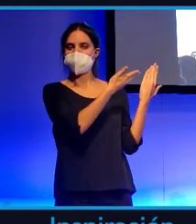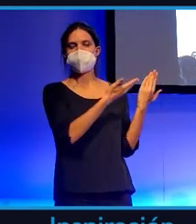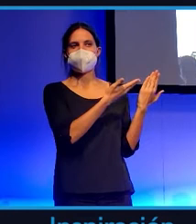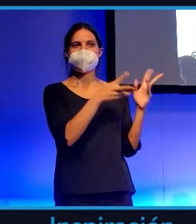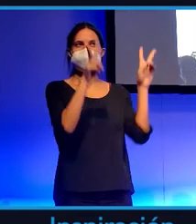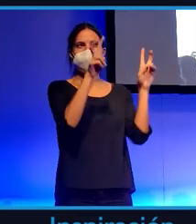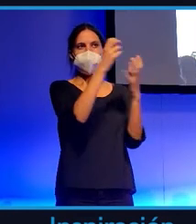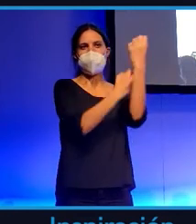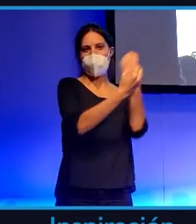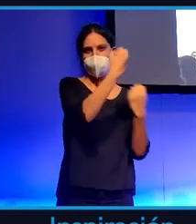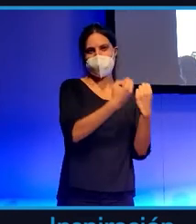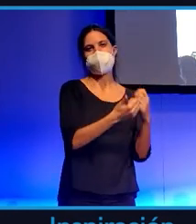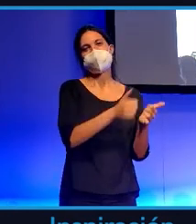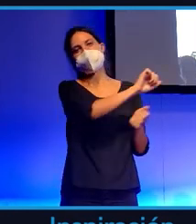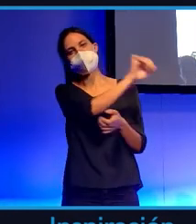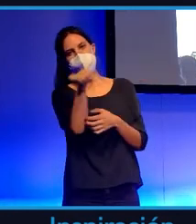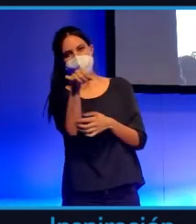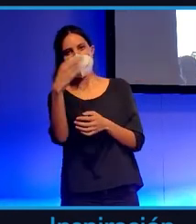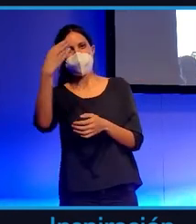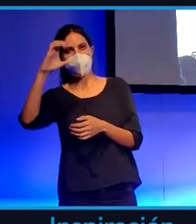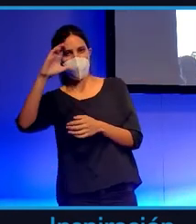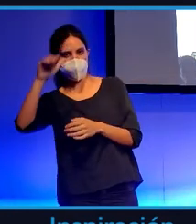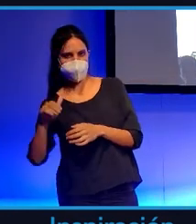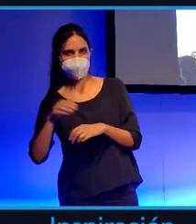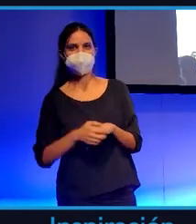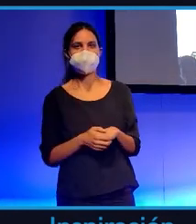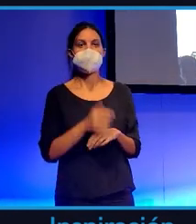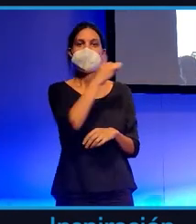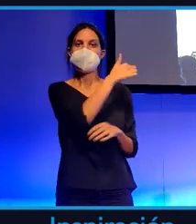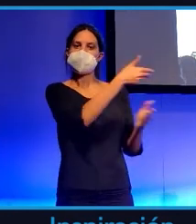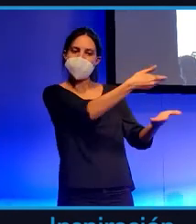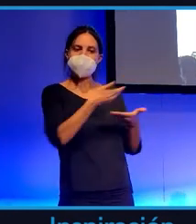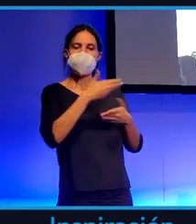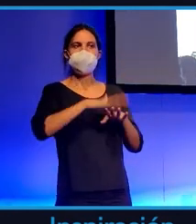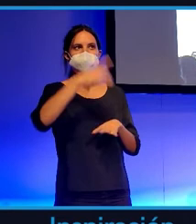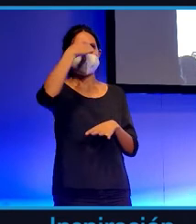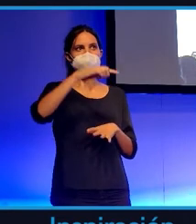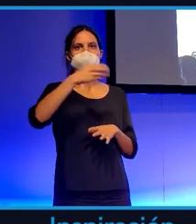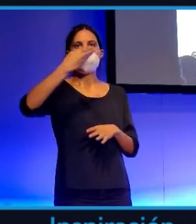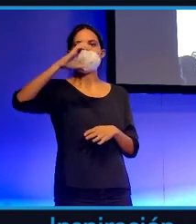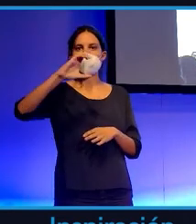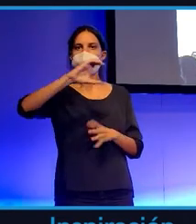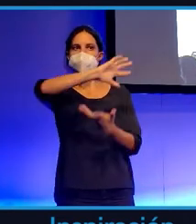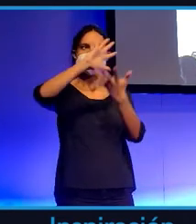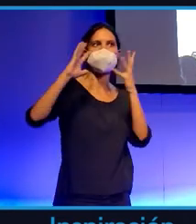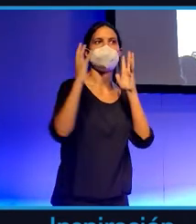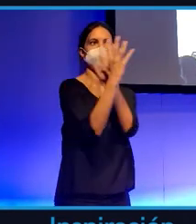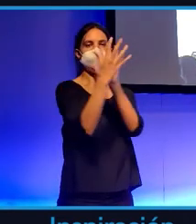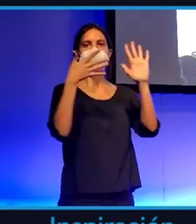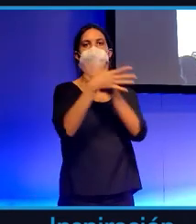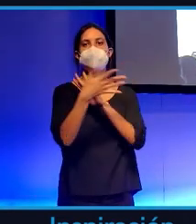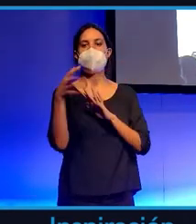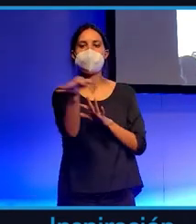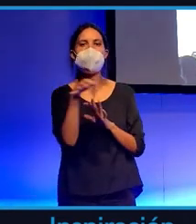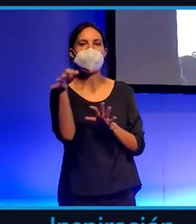que de bitcoin y ayuda a entender la auténtica revolución que supone bitcoin que es una moneda que no depende de los